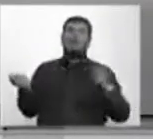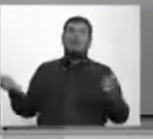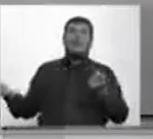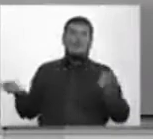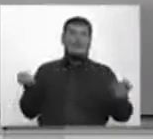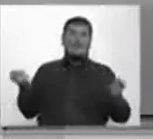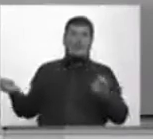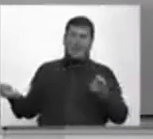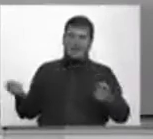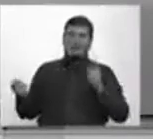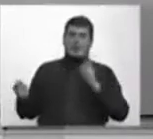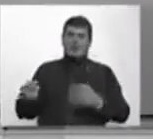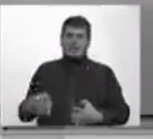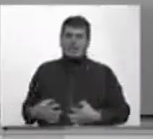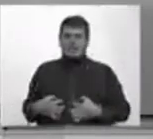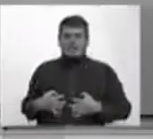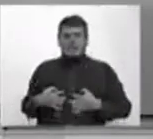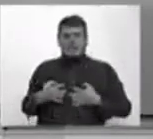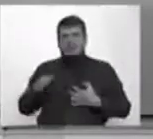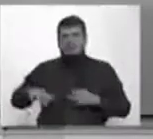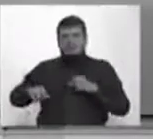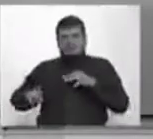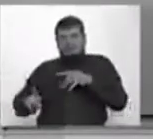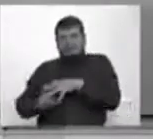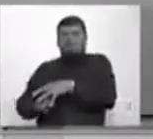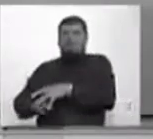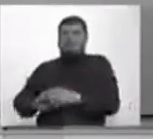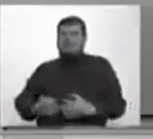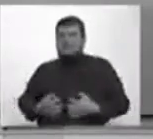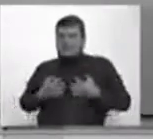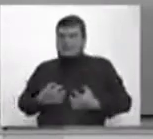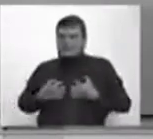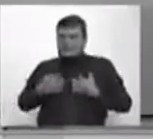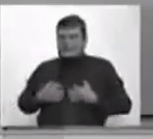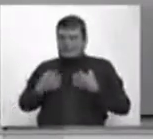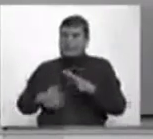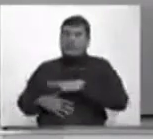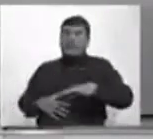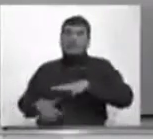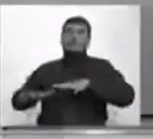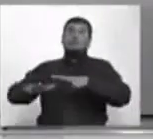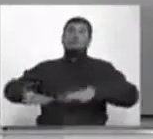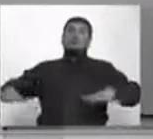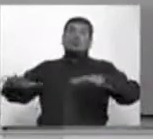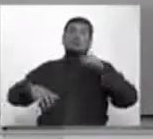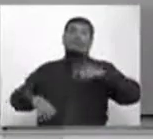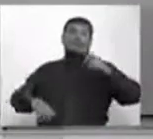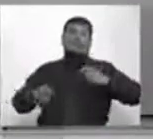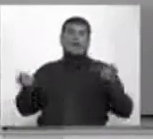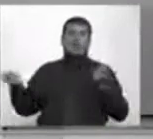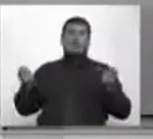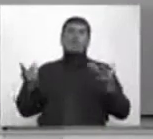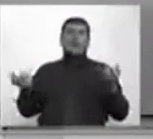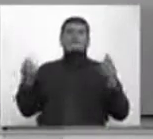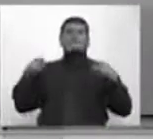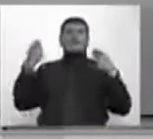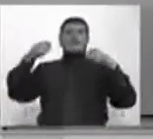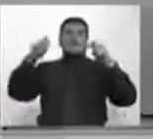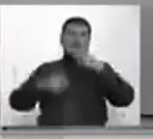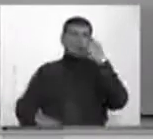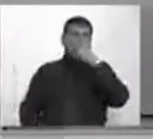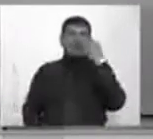partir del terror en los territorios que estratégicamente les conviene controlar para exportar cocaína.